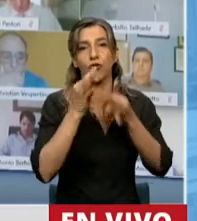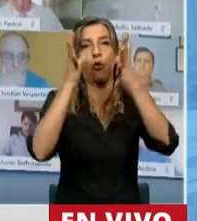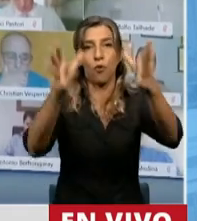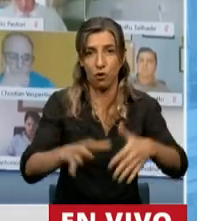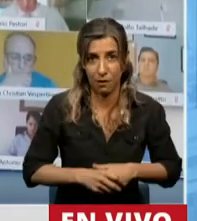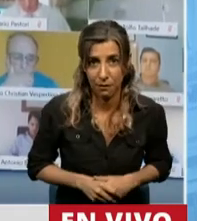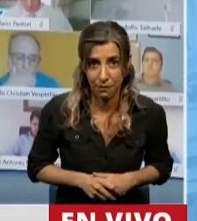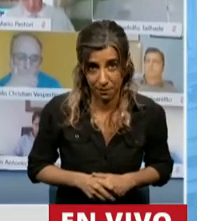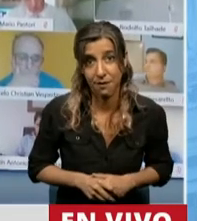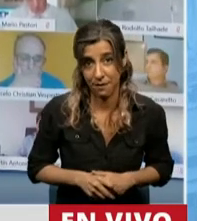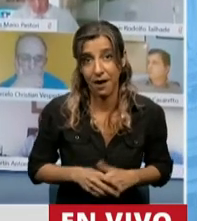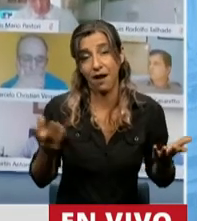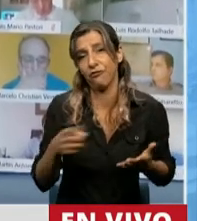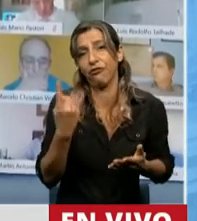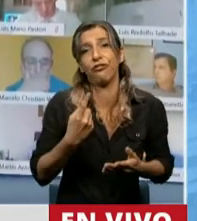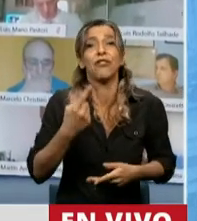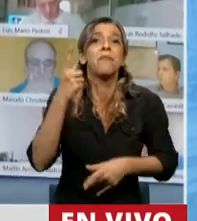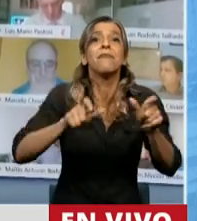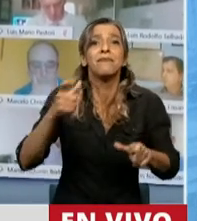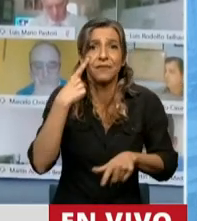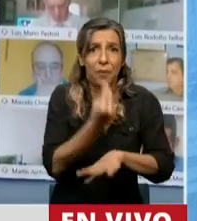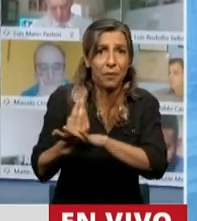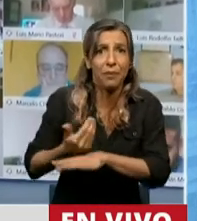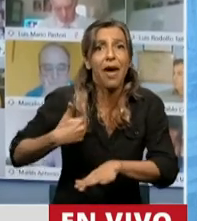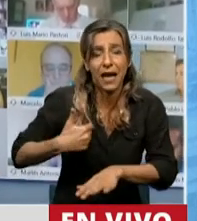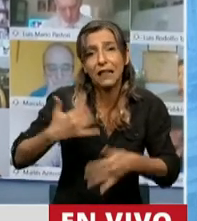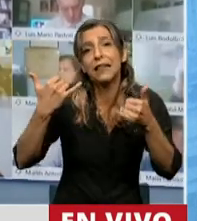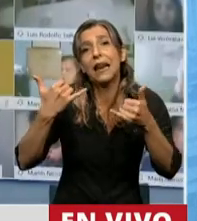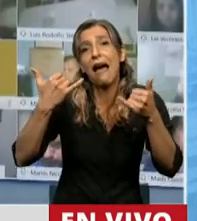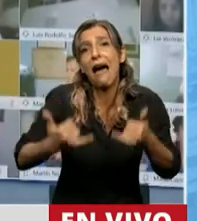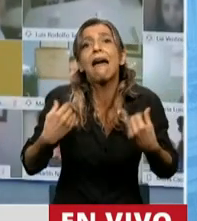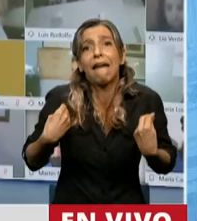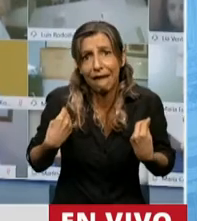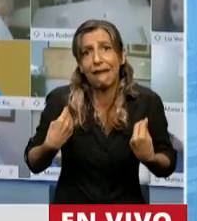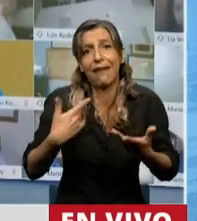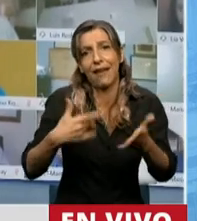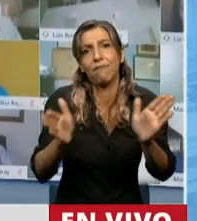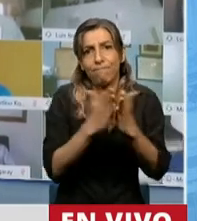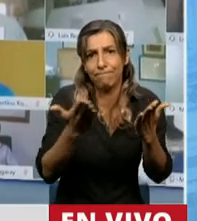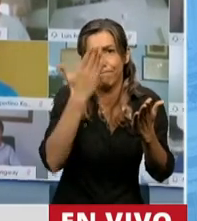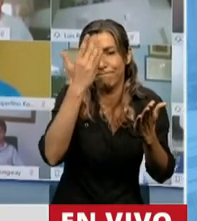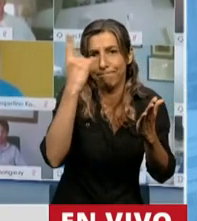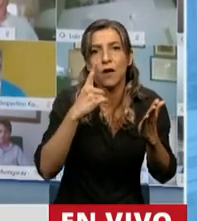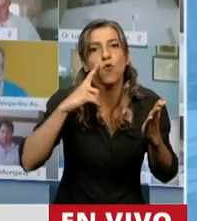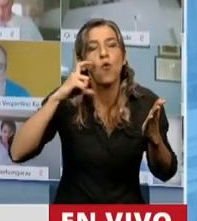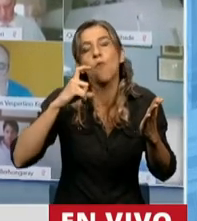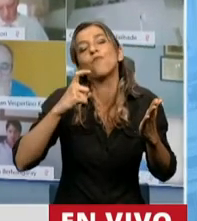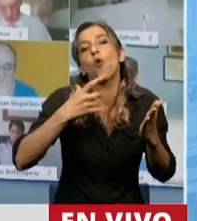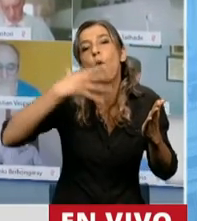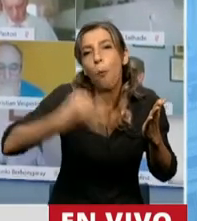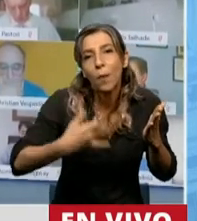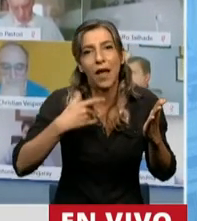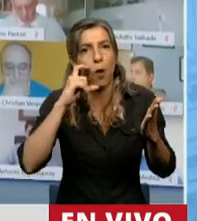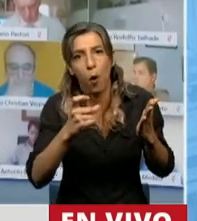establecido el acto complejo de la Constitución. Por eso es que la República no se la puede enarbolar en las palabras